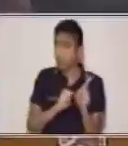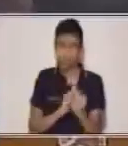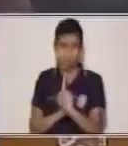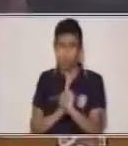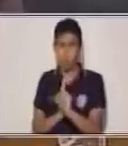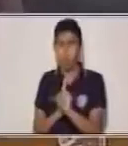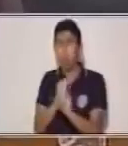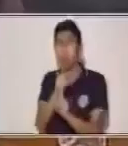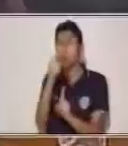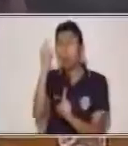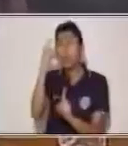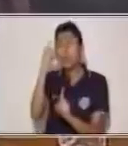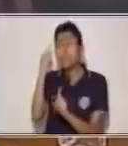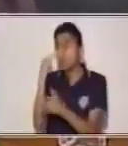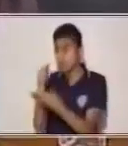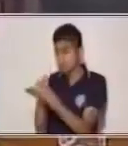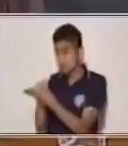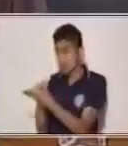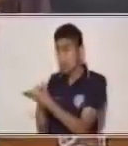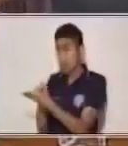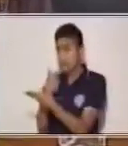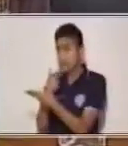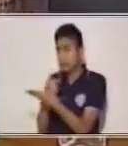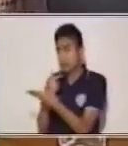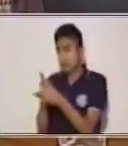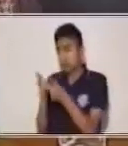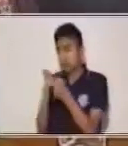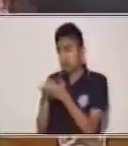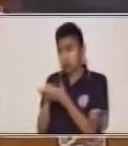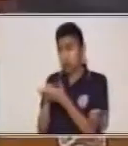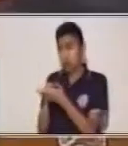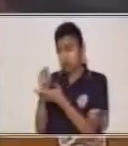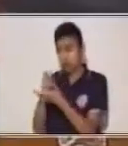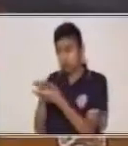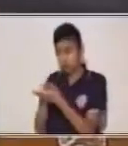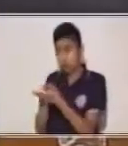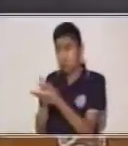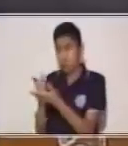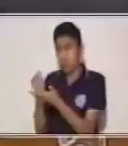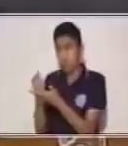característica de la fábula es la intención.